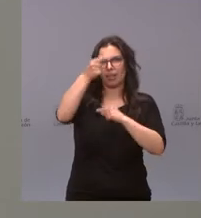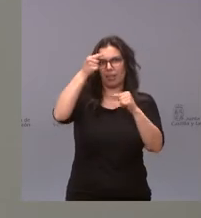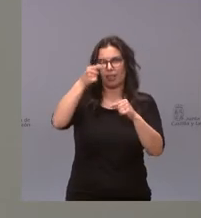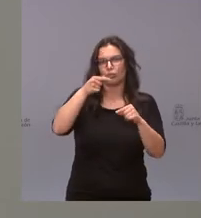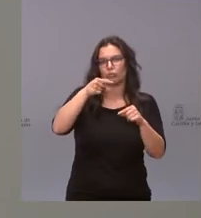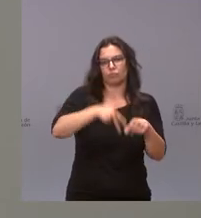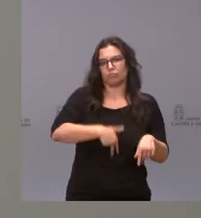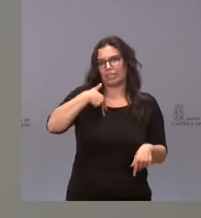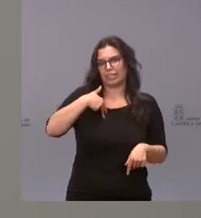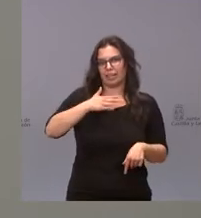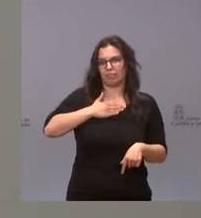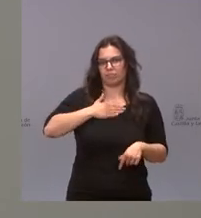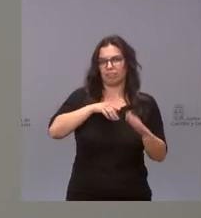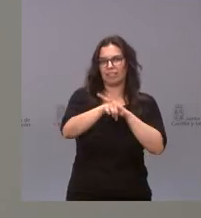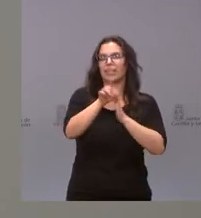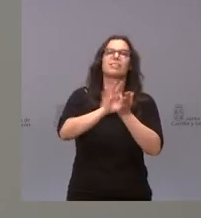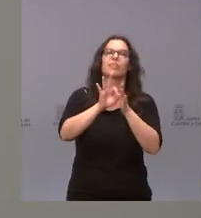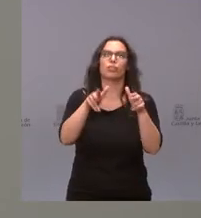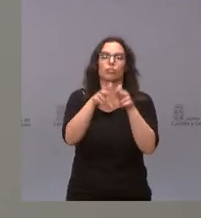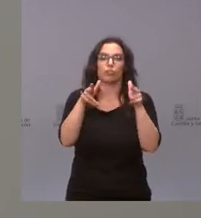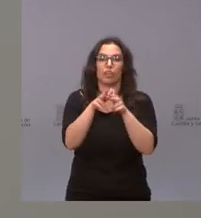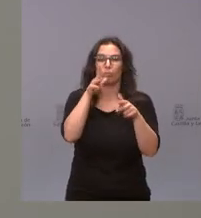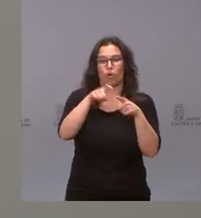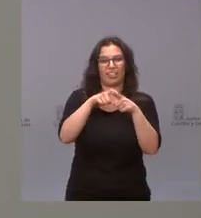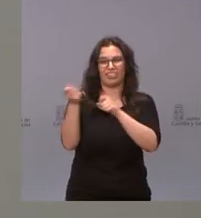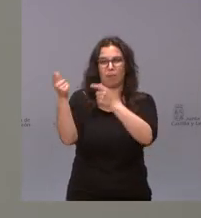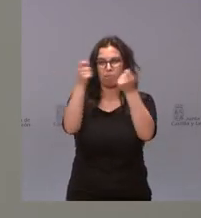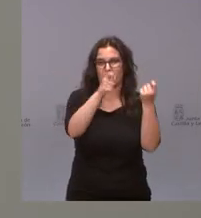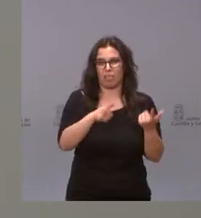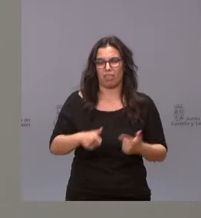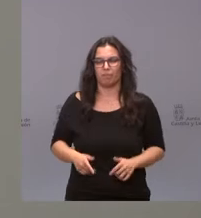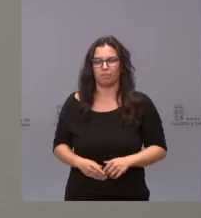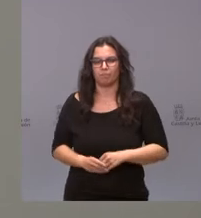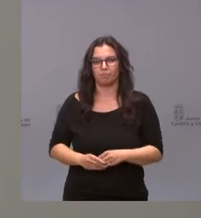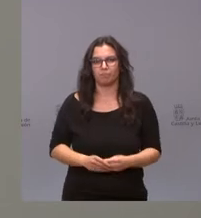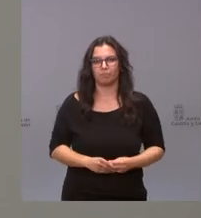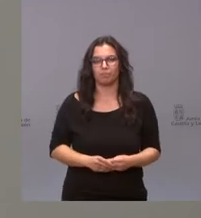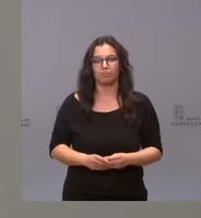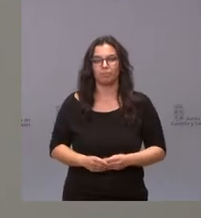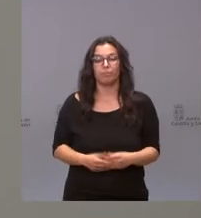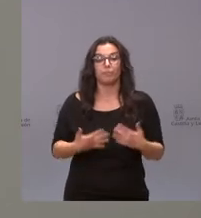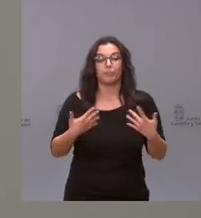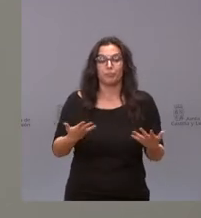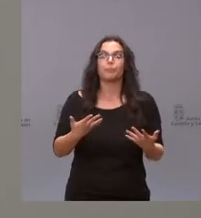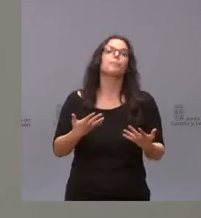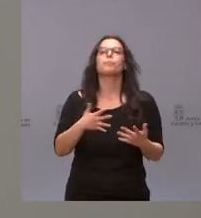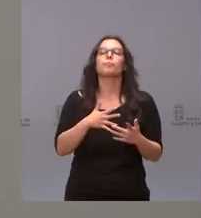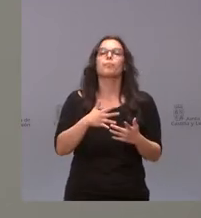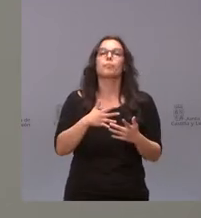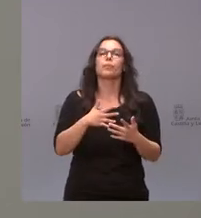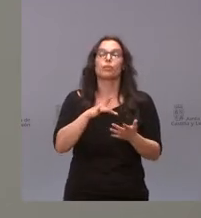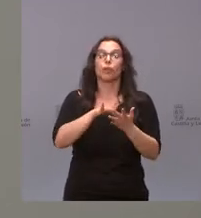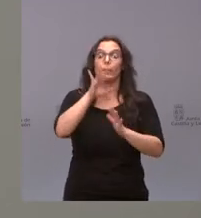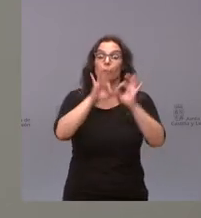Servicios Sociales, que las características son muy similares. En base a estos dos hechos, el